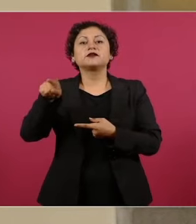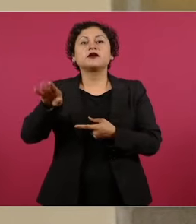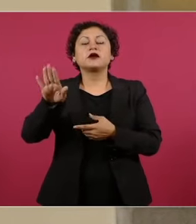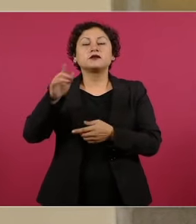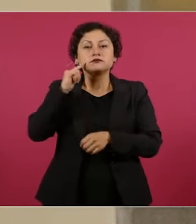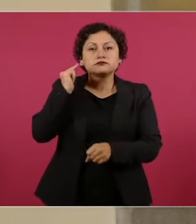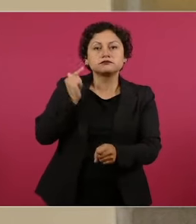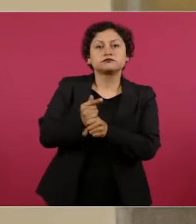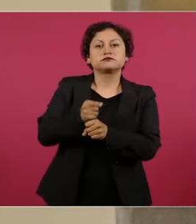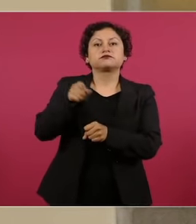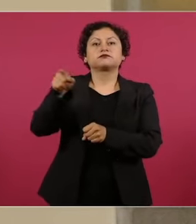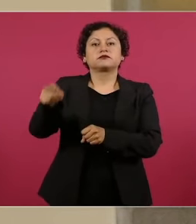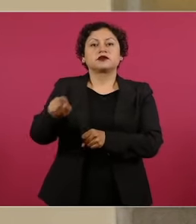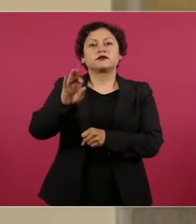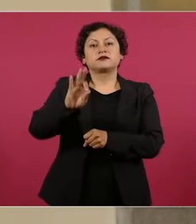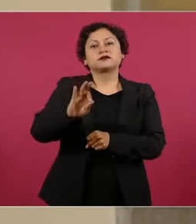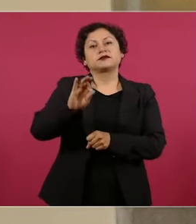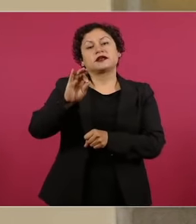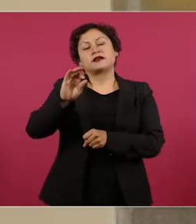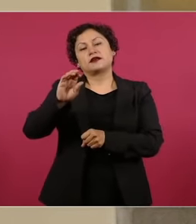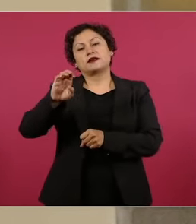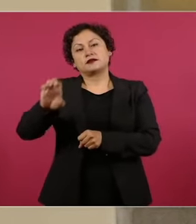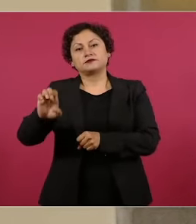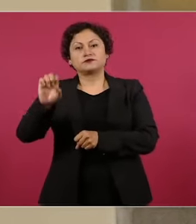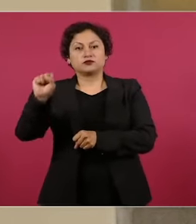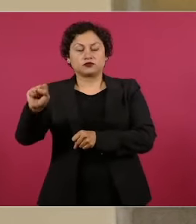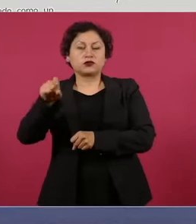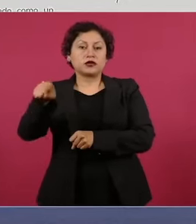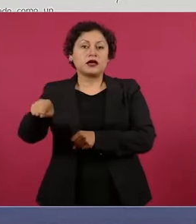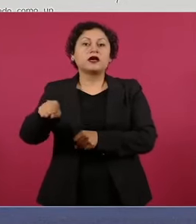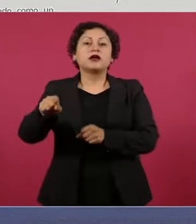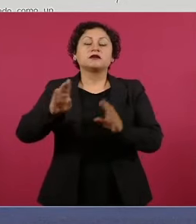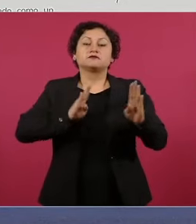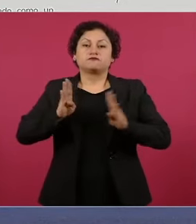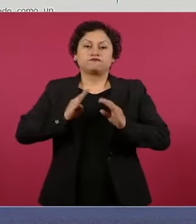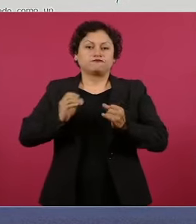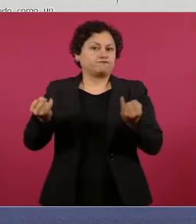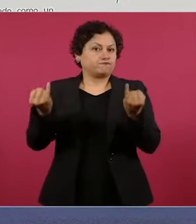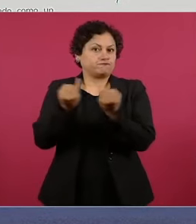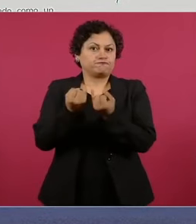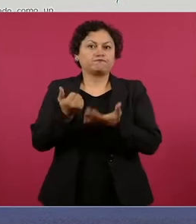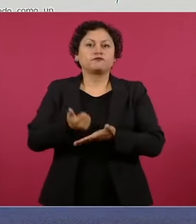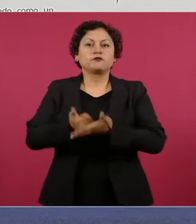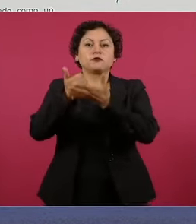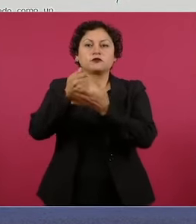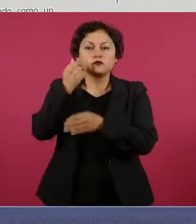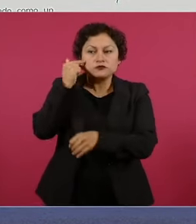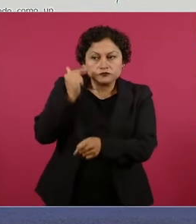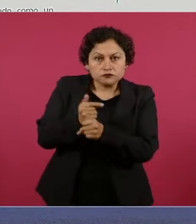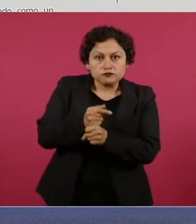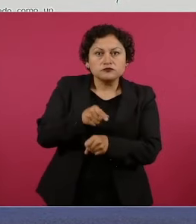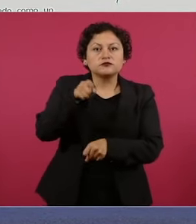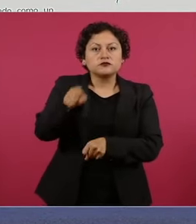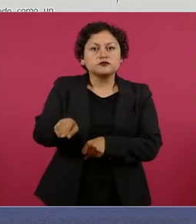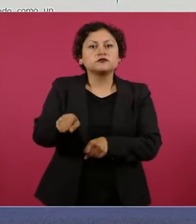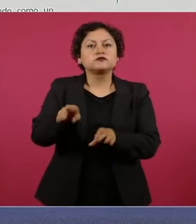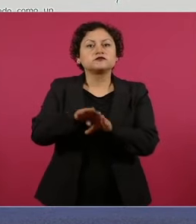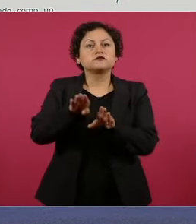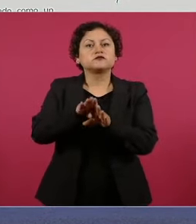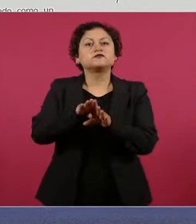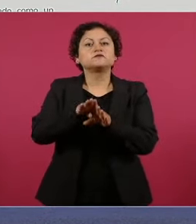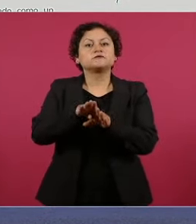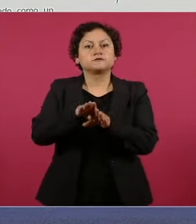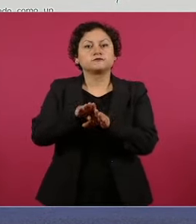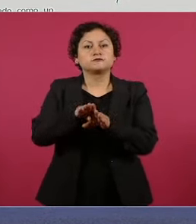Fiscalía del Estado de Sonora con apoyo del Ejército Mexicano, mientras realizaba labores de halconeo, tenía